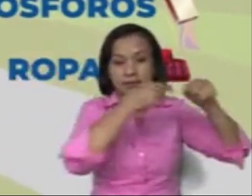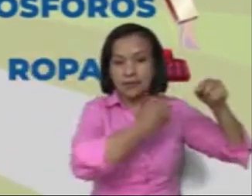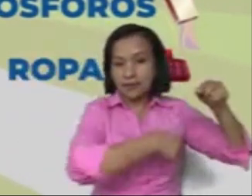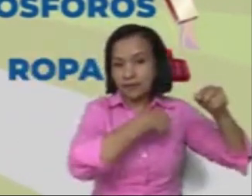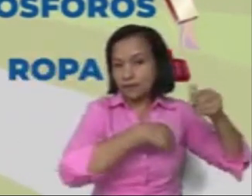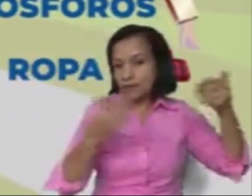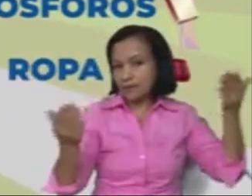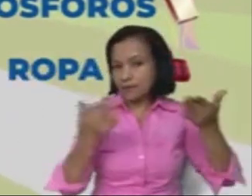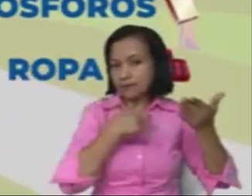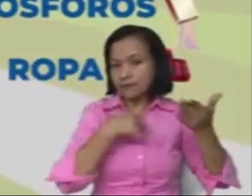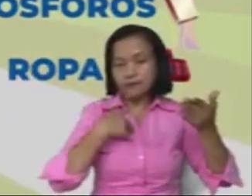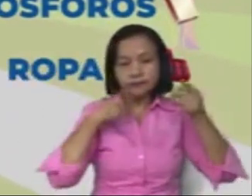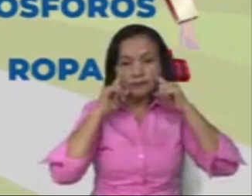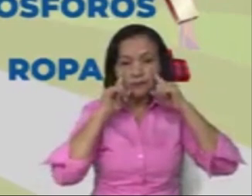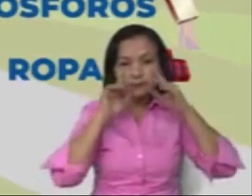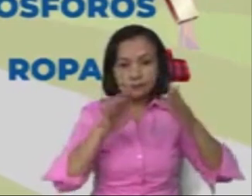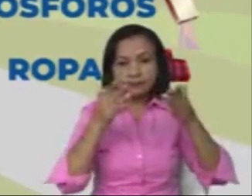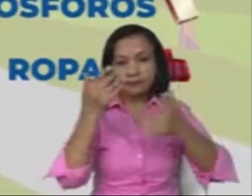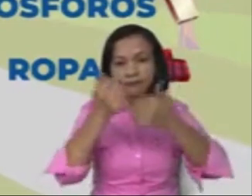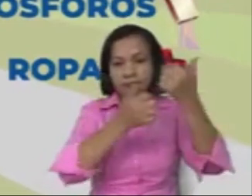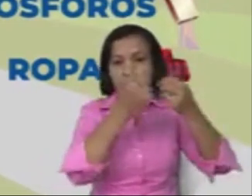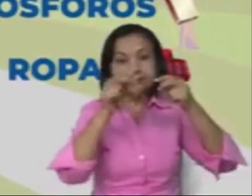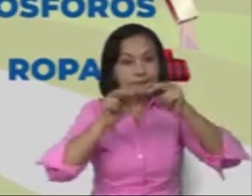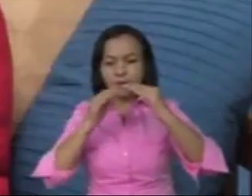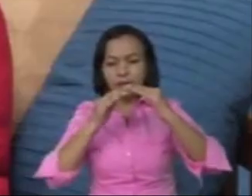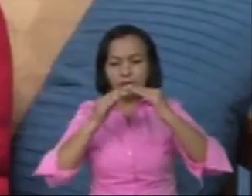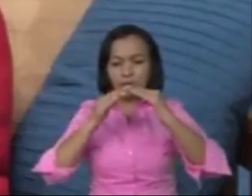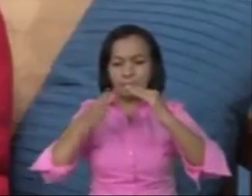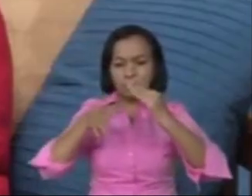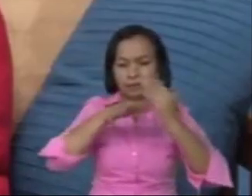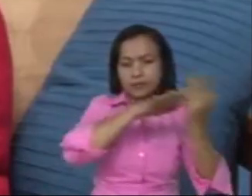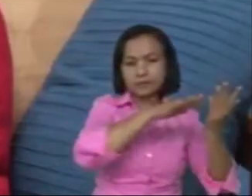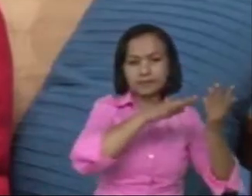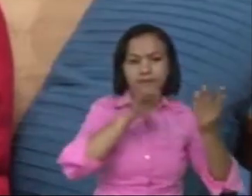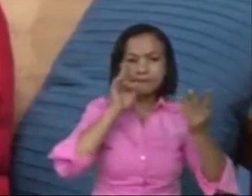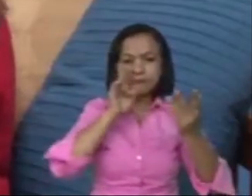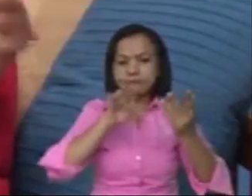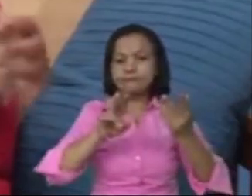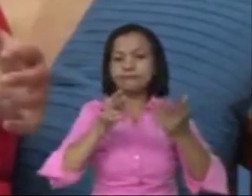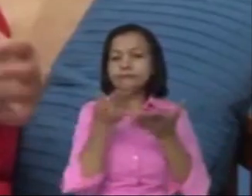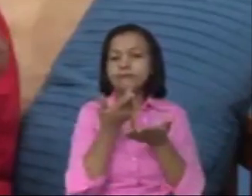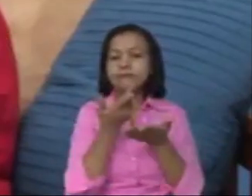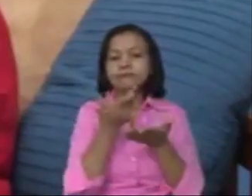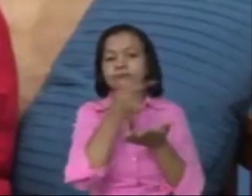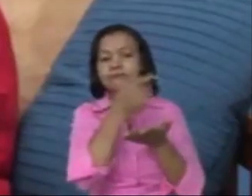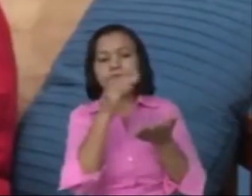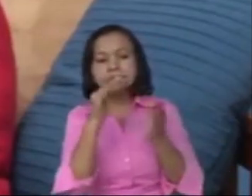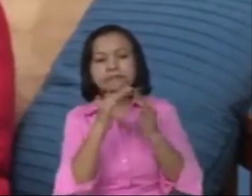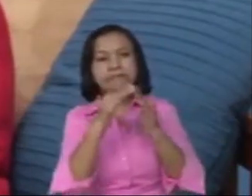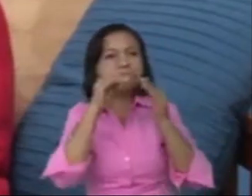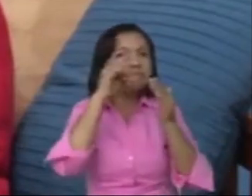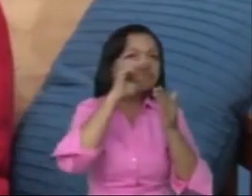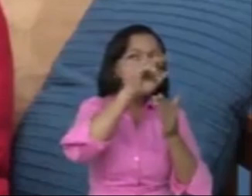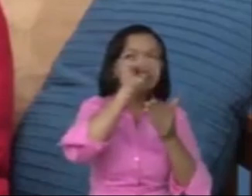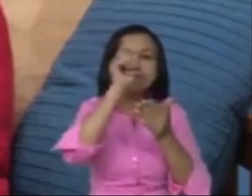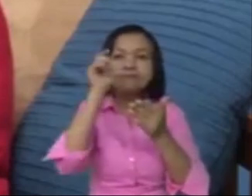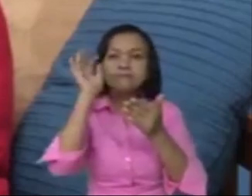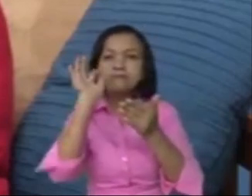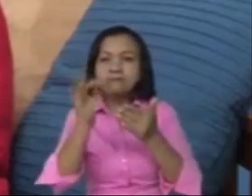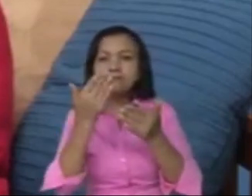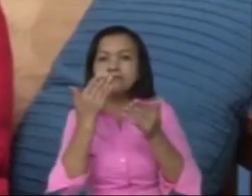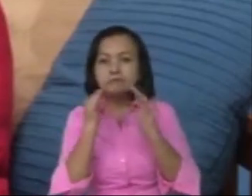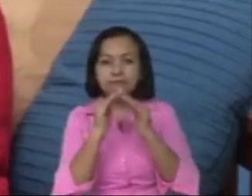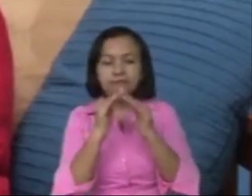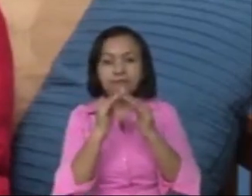cualquier lluvia les provoca algún problema, pues que comencemos a revisar cuál es la condición de la casa, cuáles son los